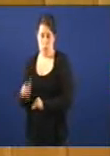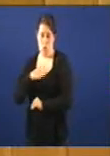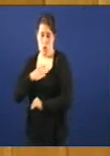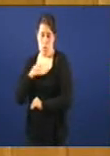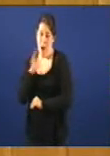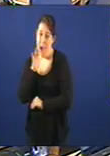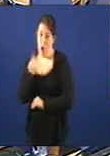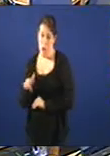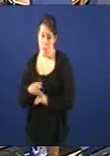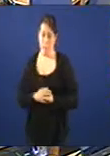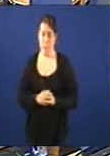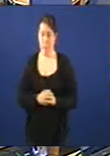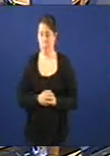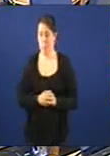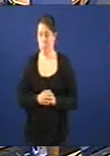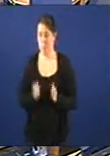Fajardo.